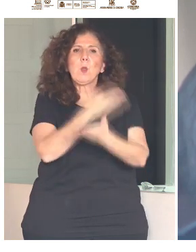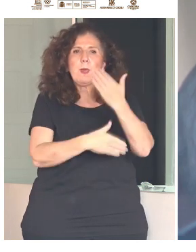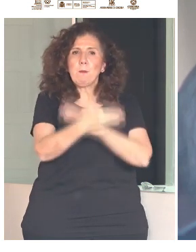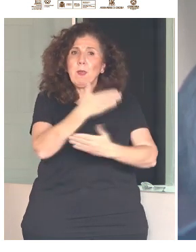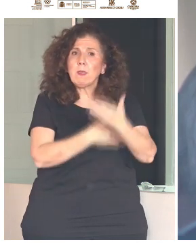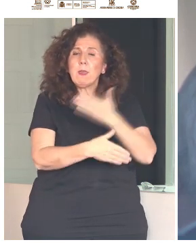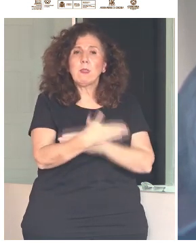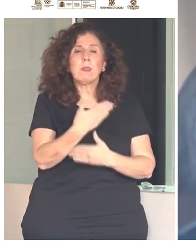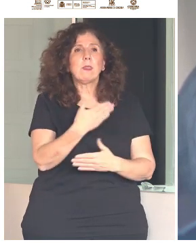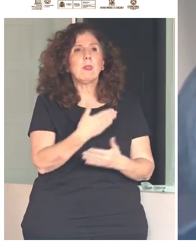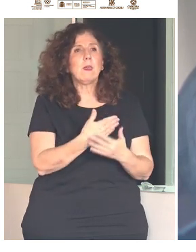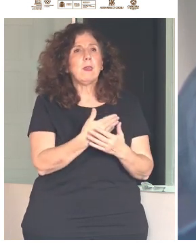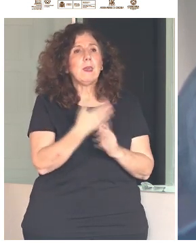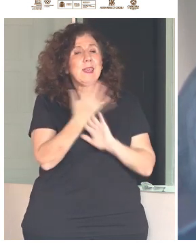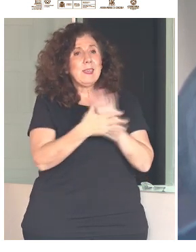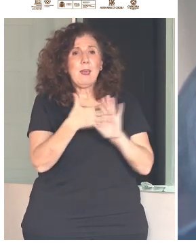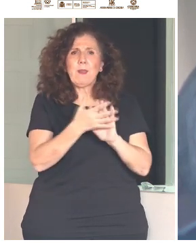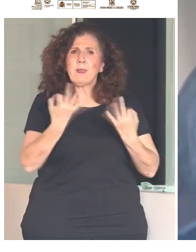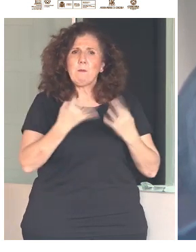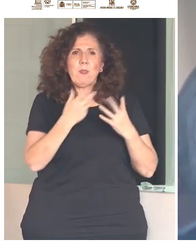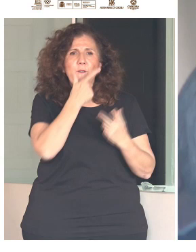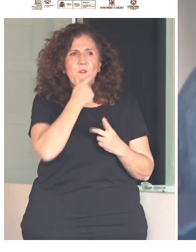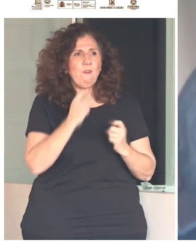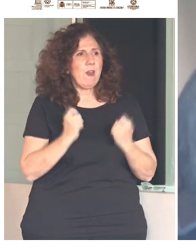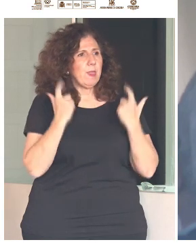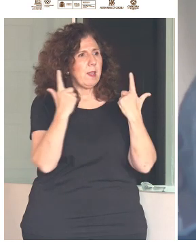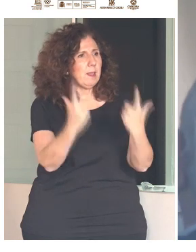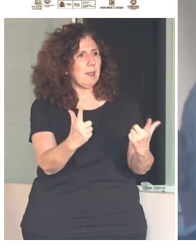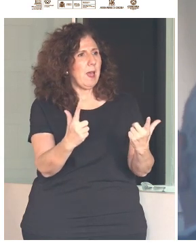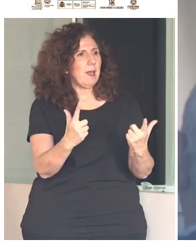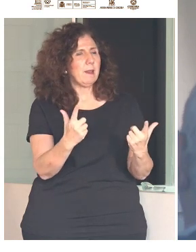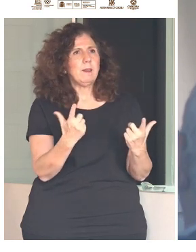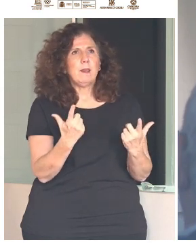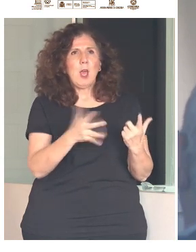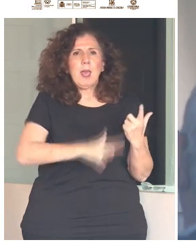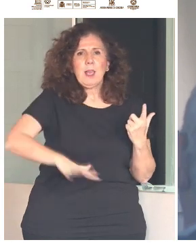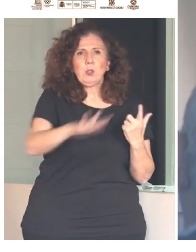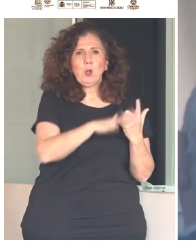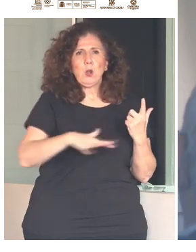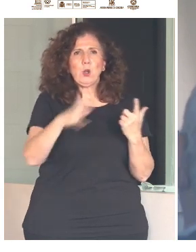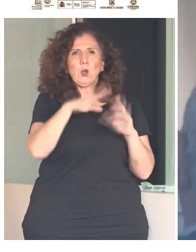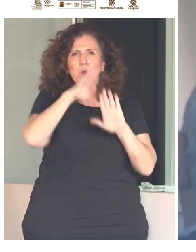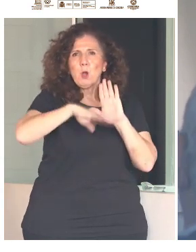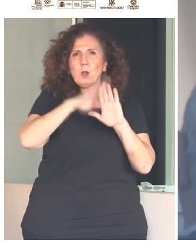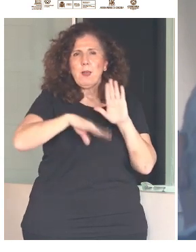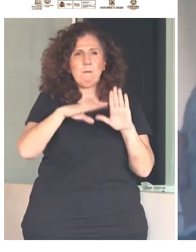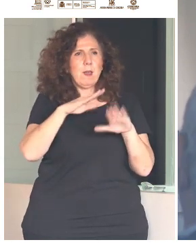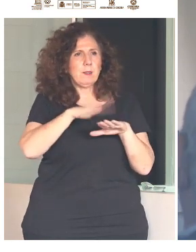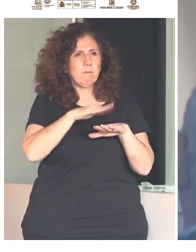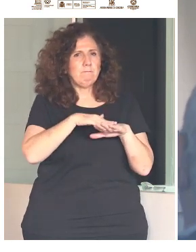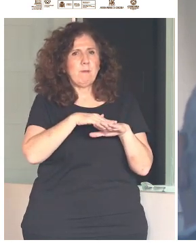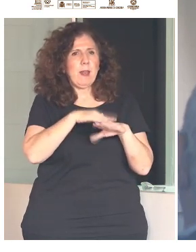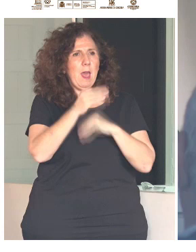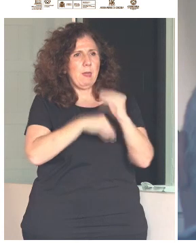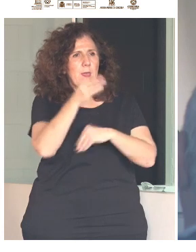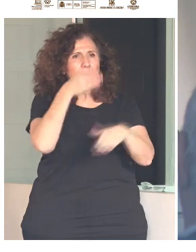facilitar todos estos entornos, todos estos programas en formatos accesibles. Vuelve